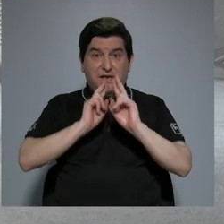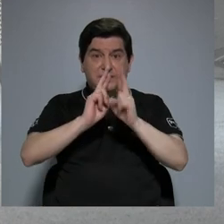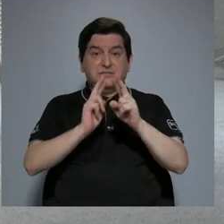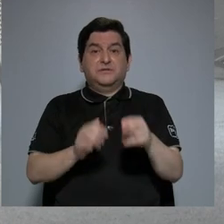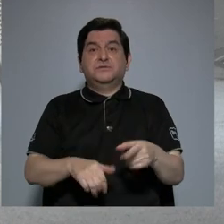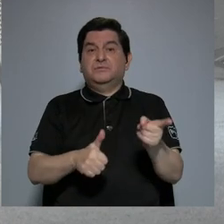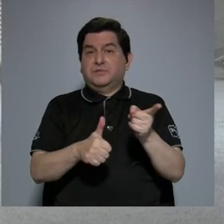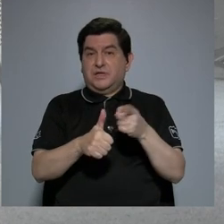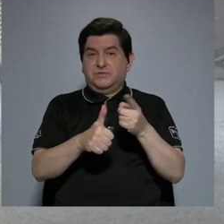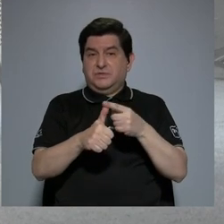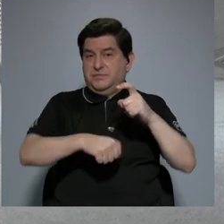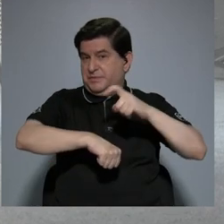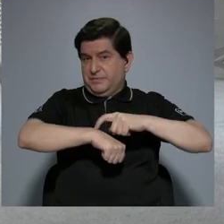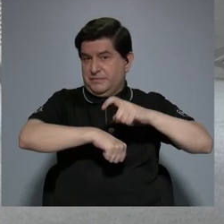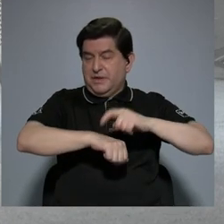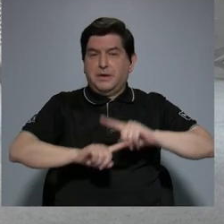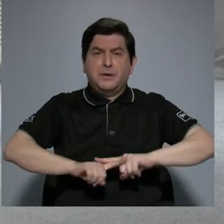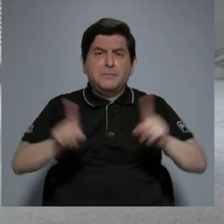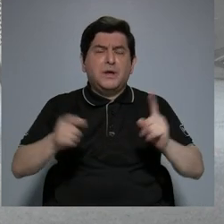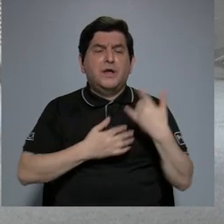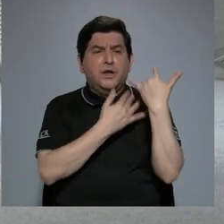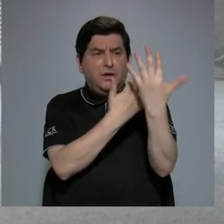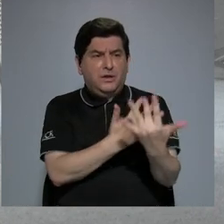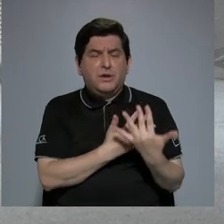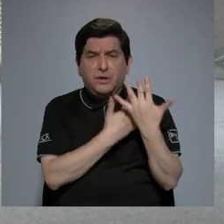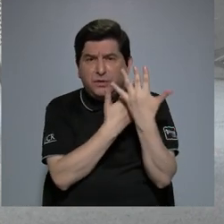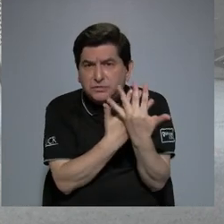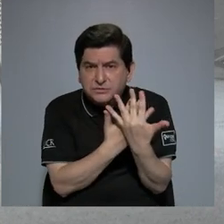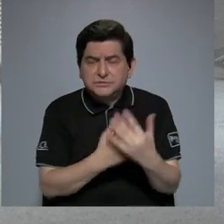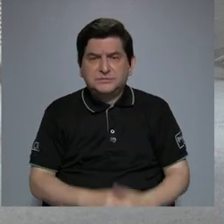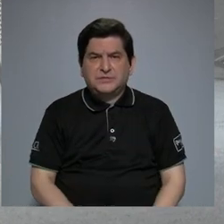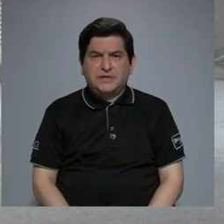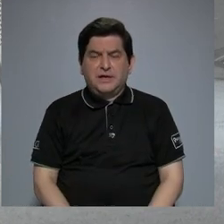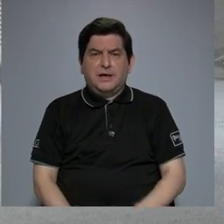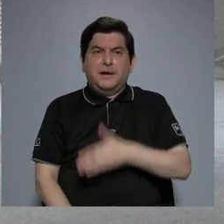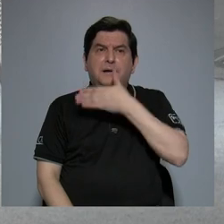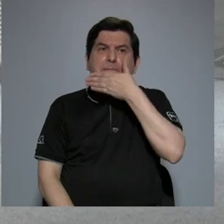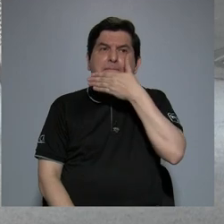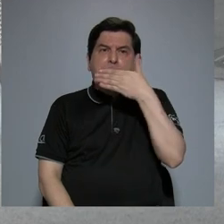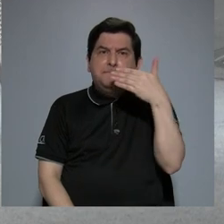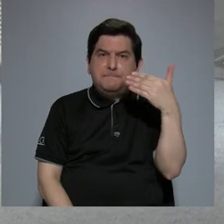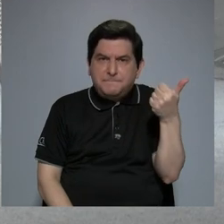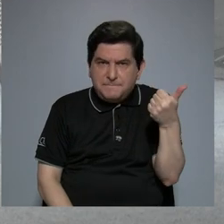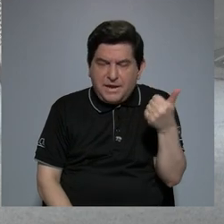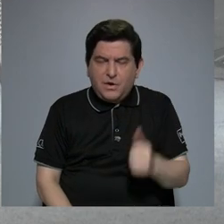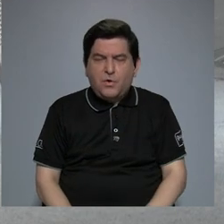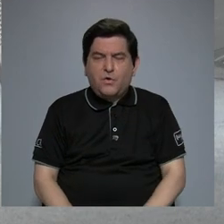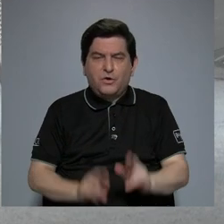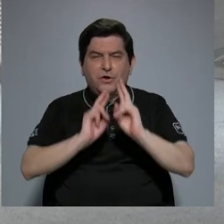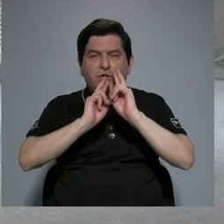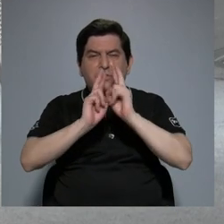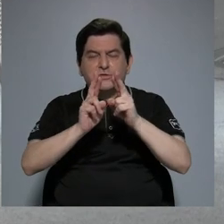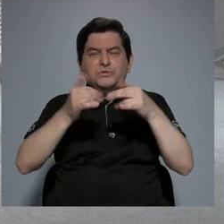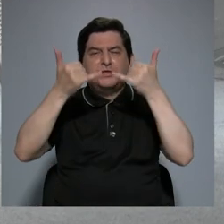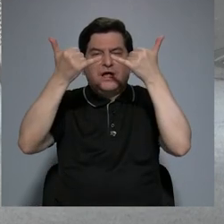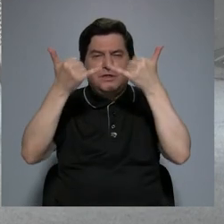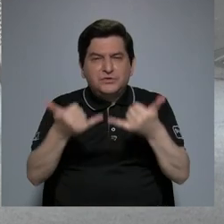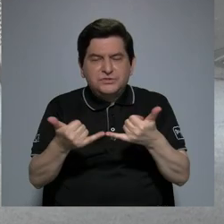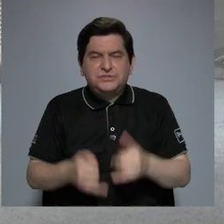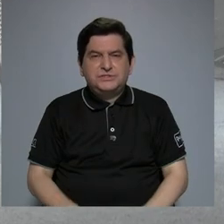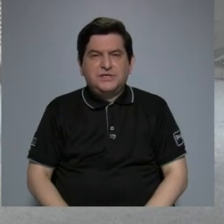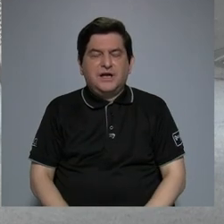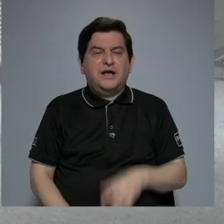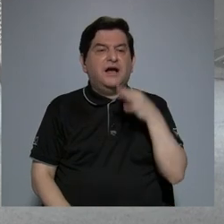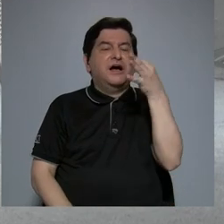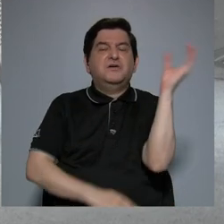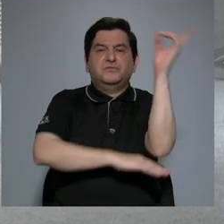preliminares, pero esperamos tener mejores resultados ya en pocos